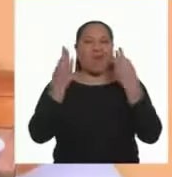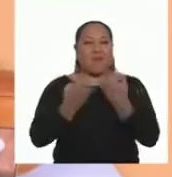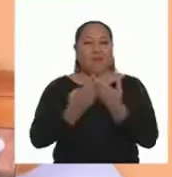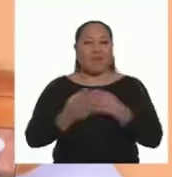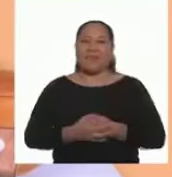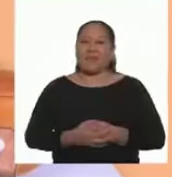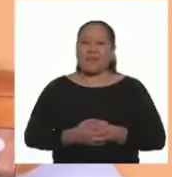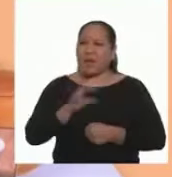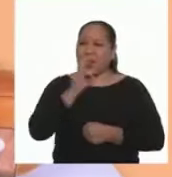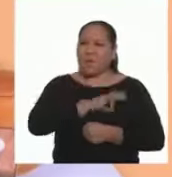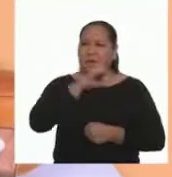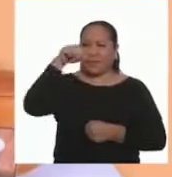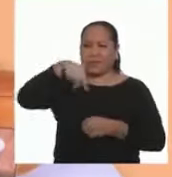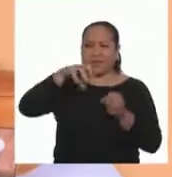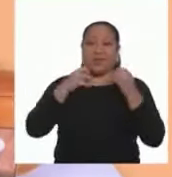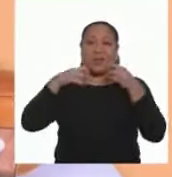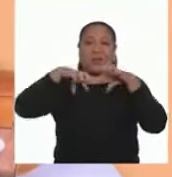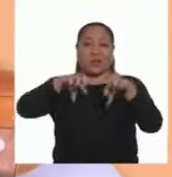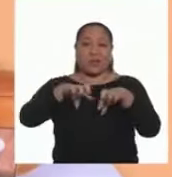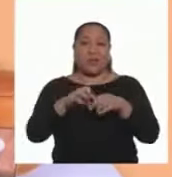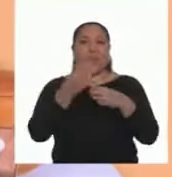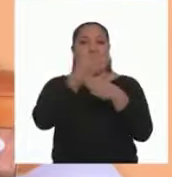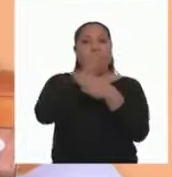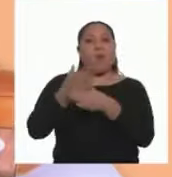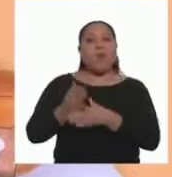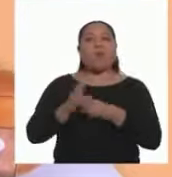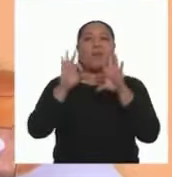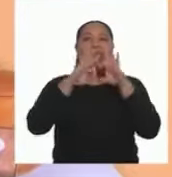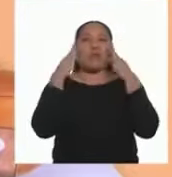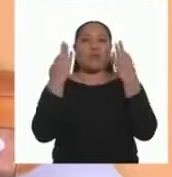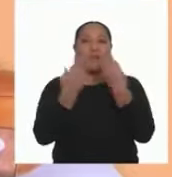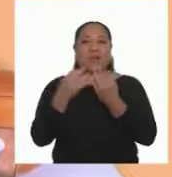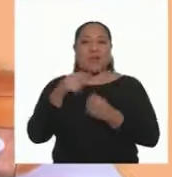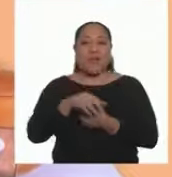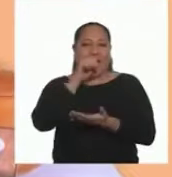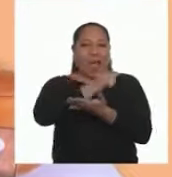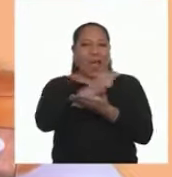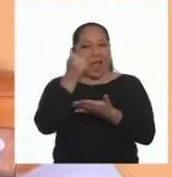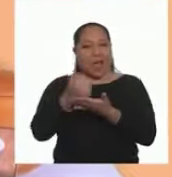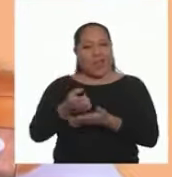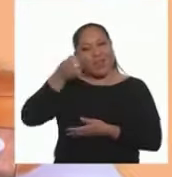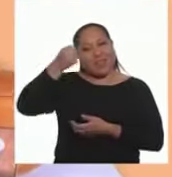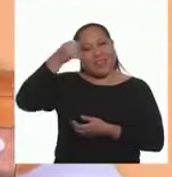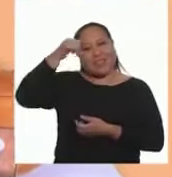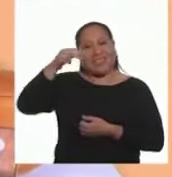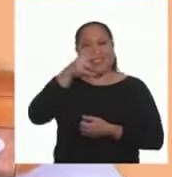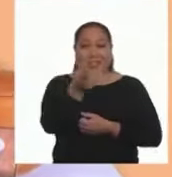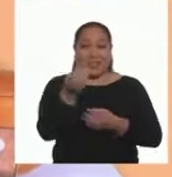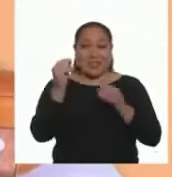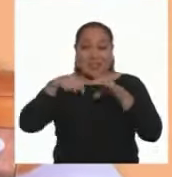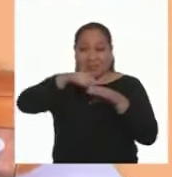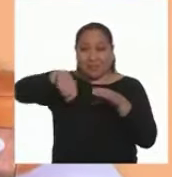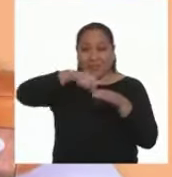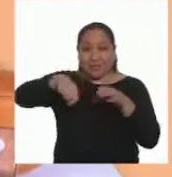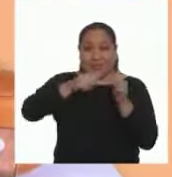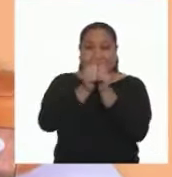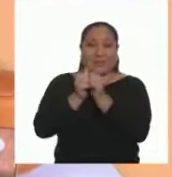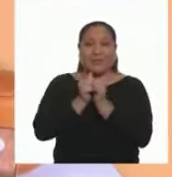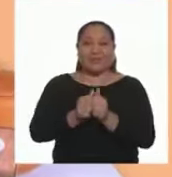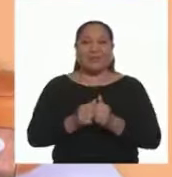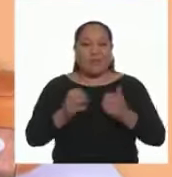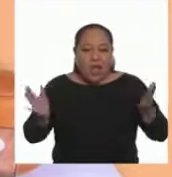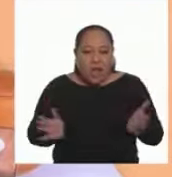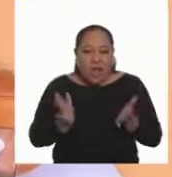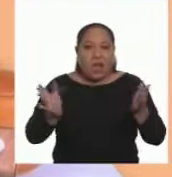Estupendo Familias Aprovechen esta oportunidad Para compartir En familia El arroz Con leche Que han